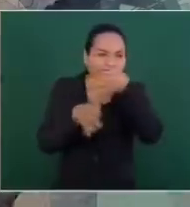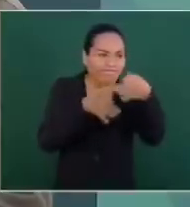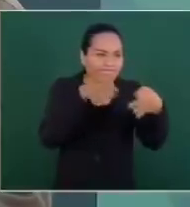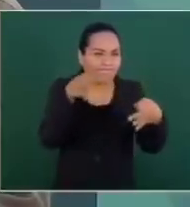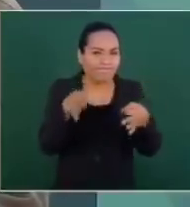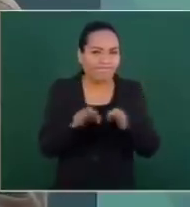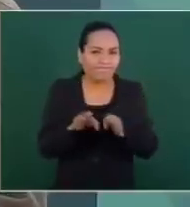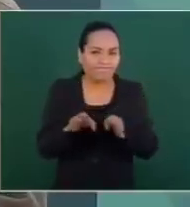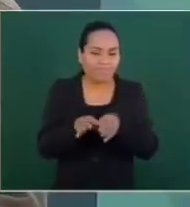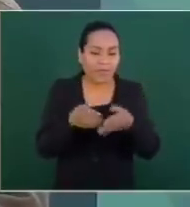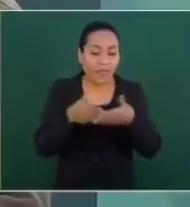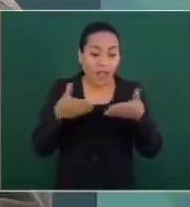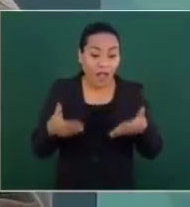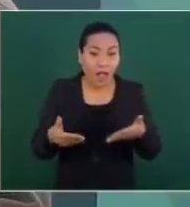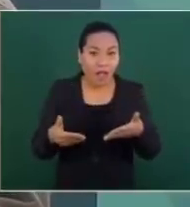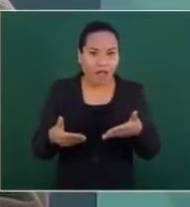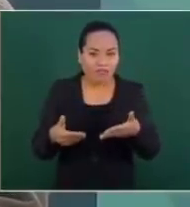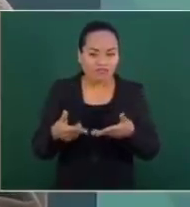proceso, cómo está.